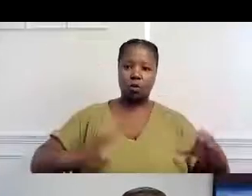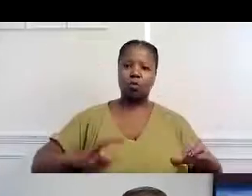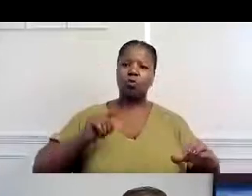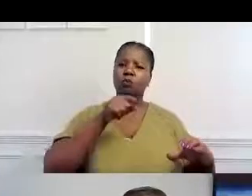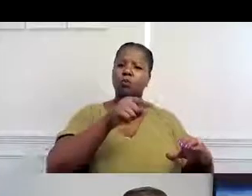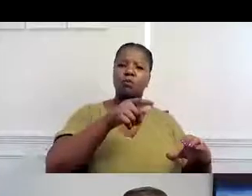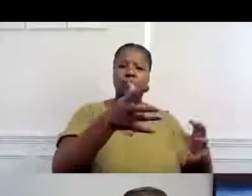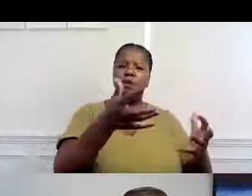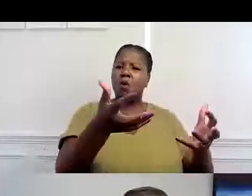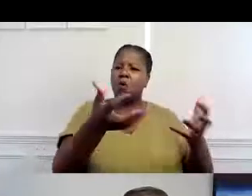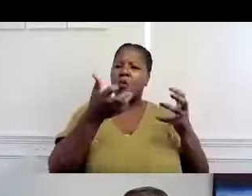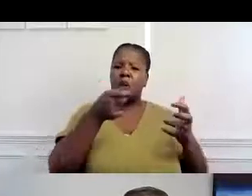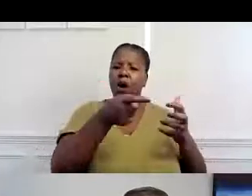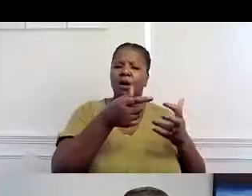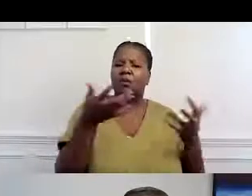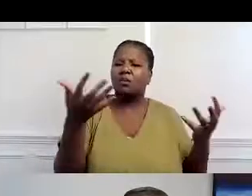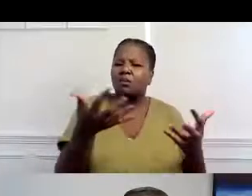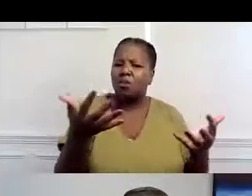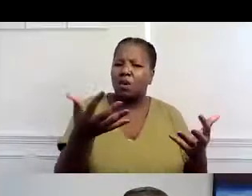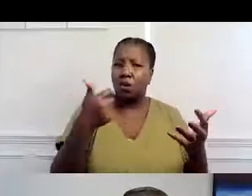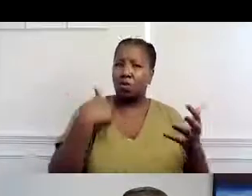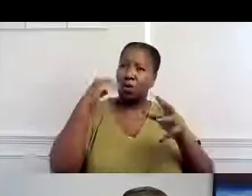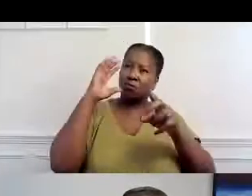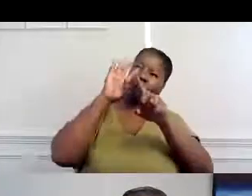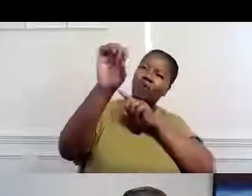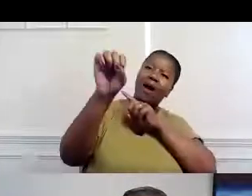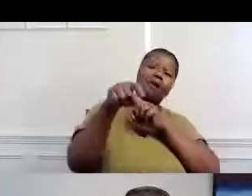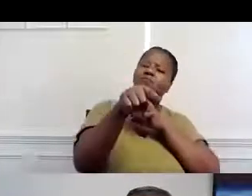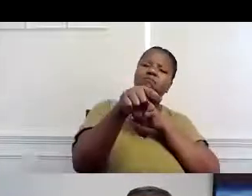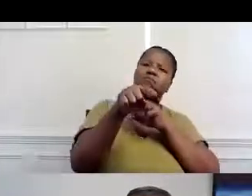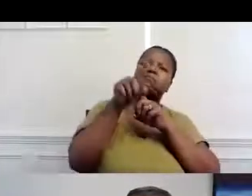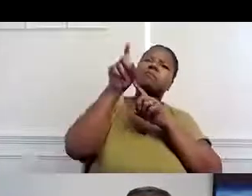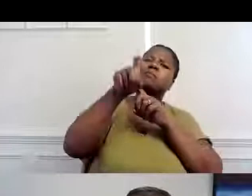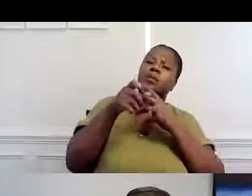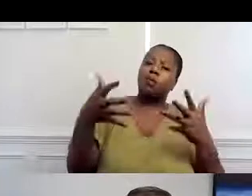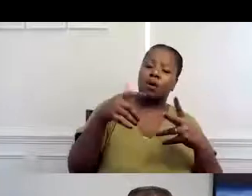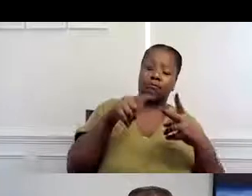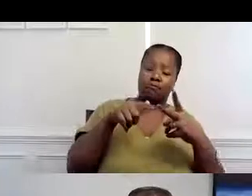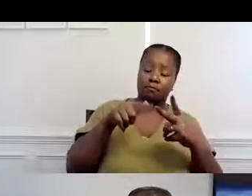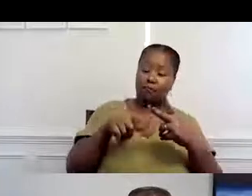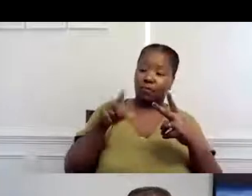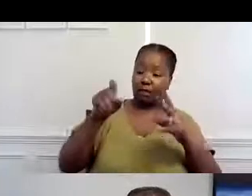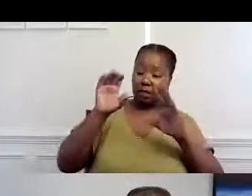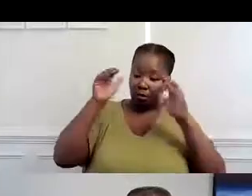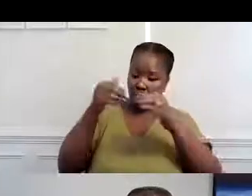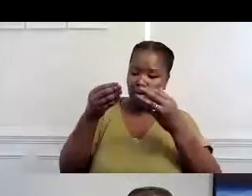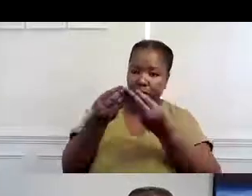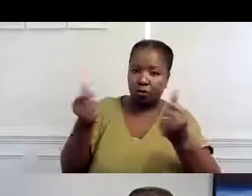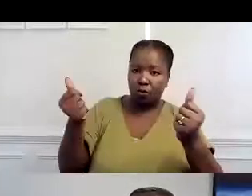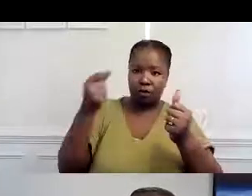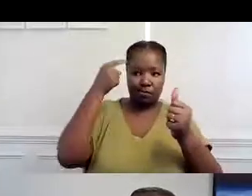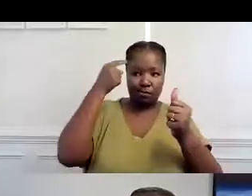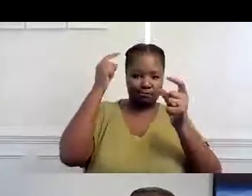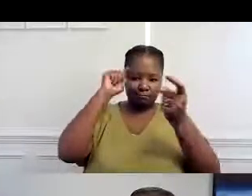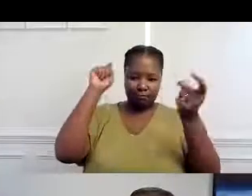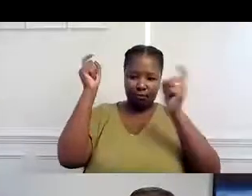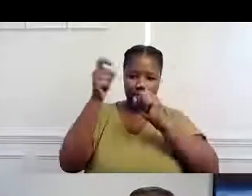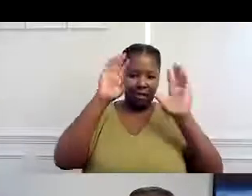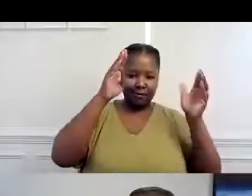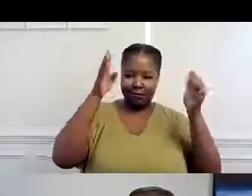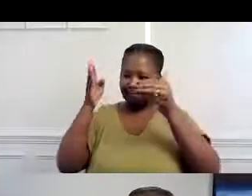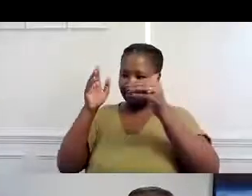en consumidores y el enfoque en soluciones. ¿Qué es lo que el consumidor quiere y necesita para poder